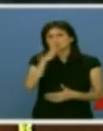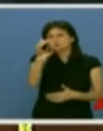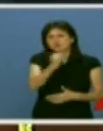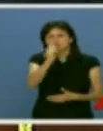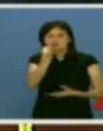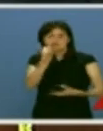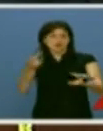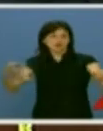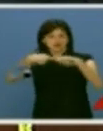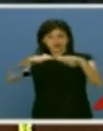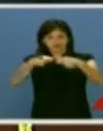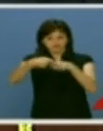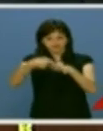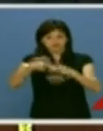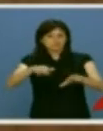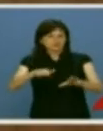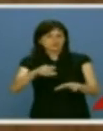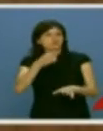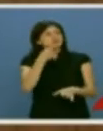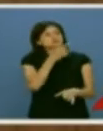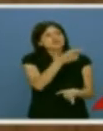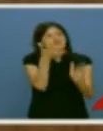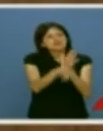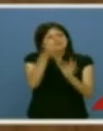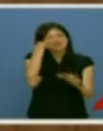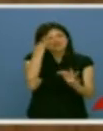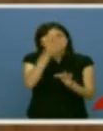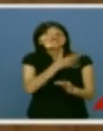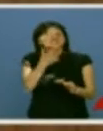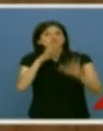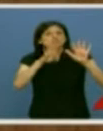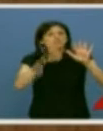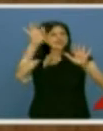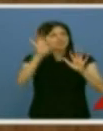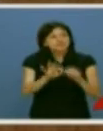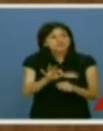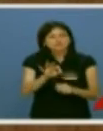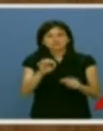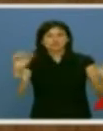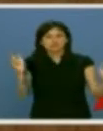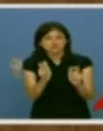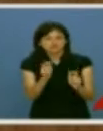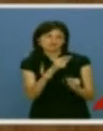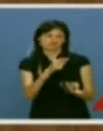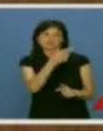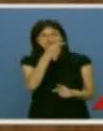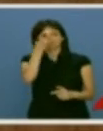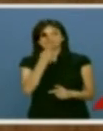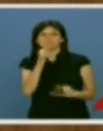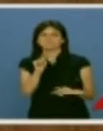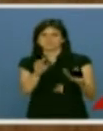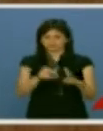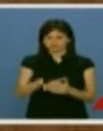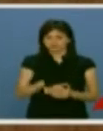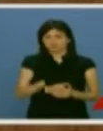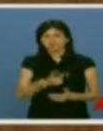de cooperación local, pero quedaría un poco peor si explicara que eso supone una reducción del 9% en relación con lo actual. Es decir, que ustedes